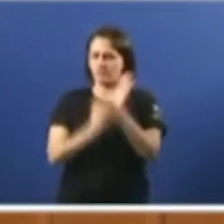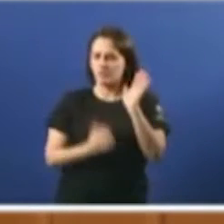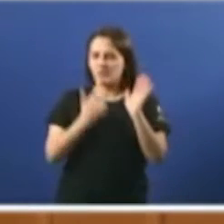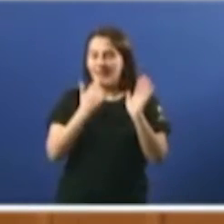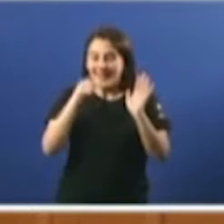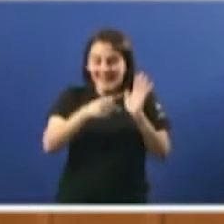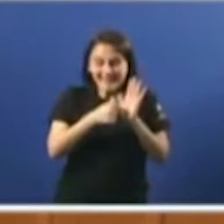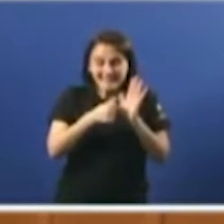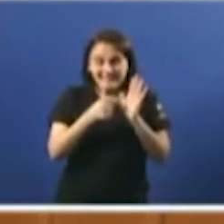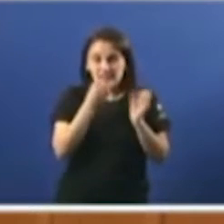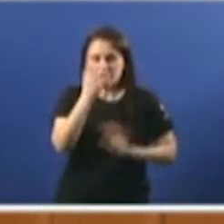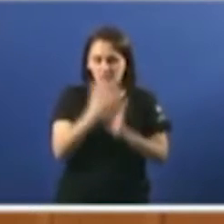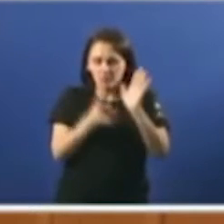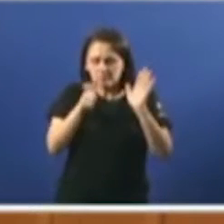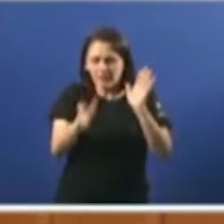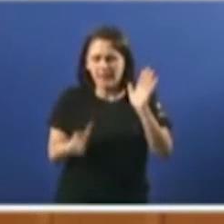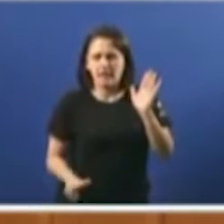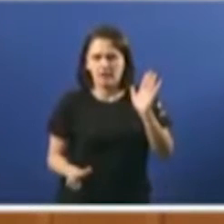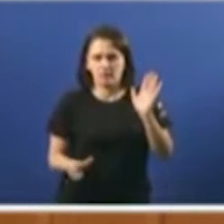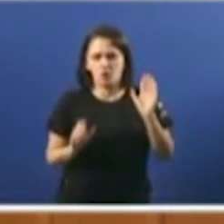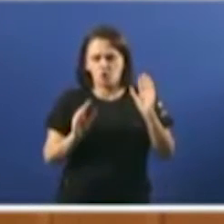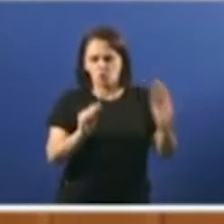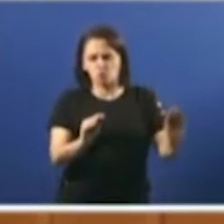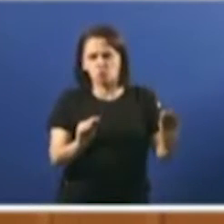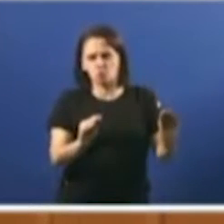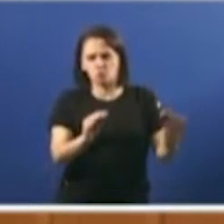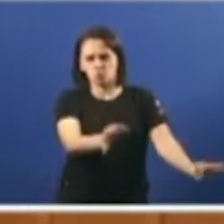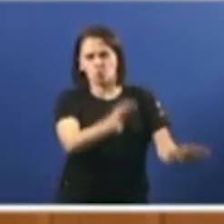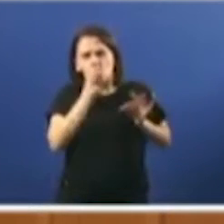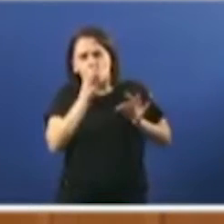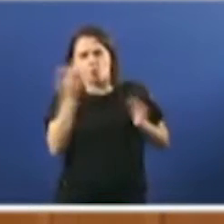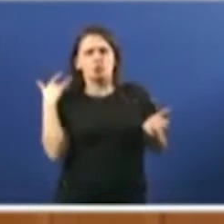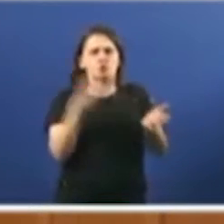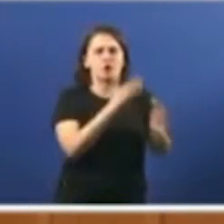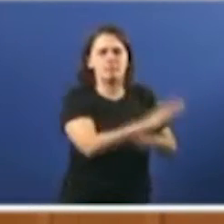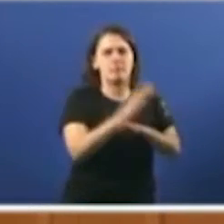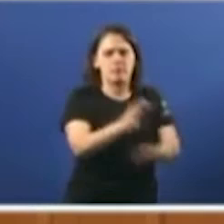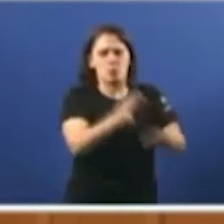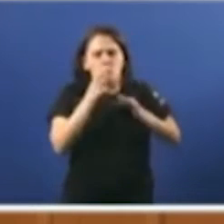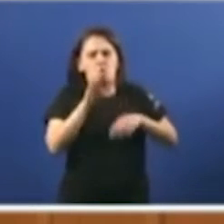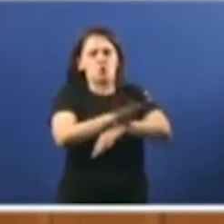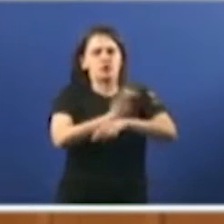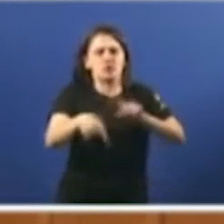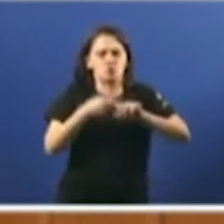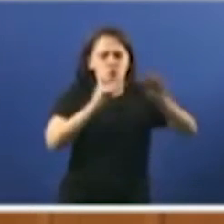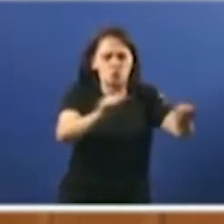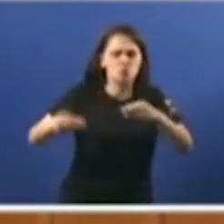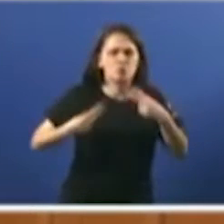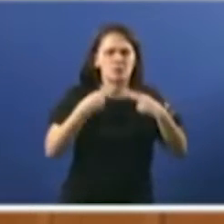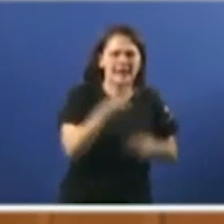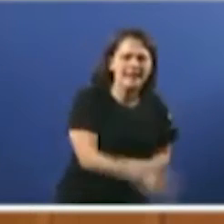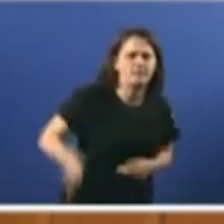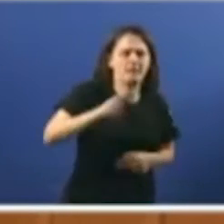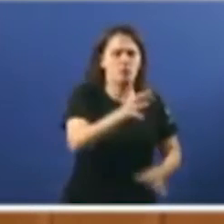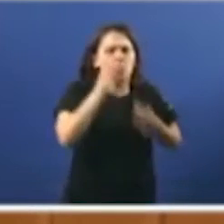Neste informe podemos ler palabra por palabra o argumentario escrimido polo Partido Popular polo Conselleiro e polo Seus Deputados unha outra vez